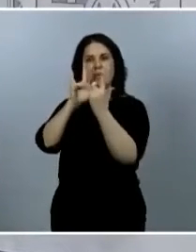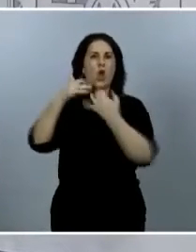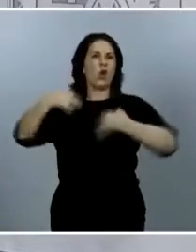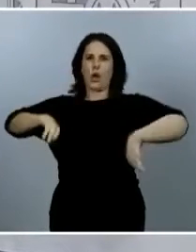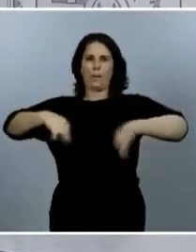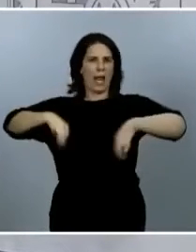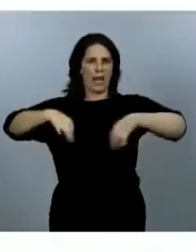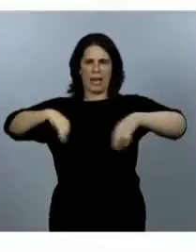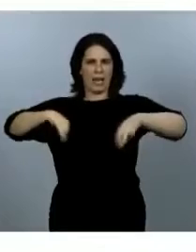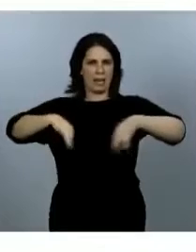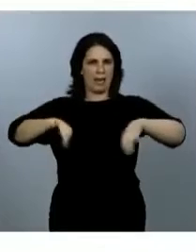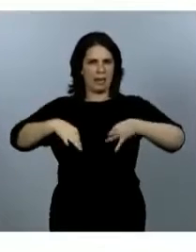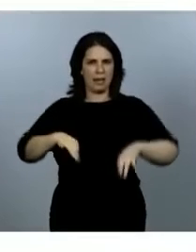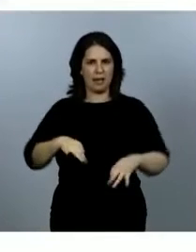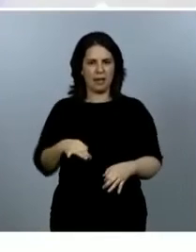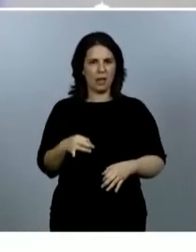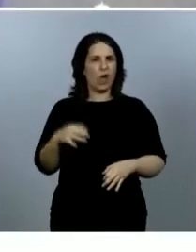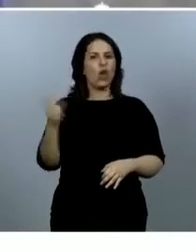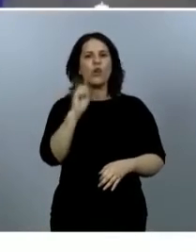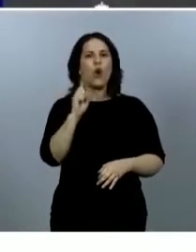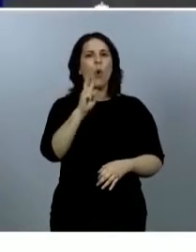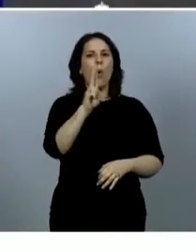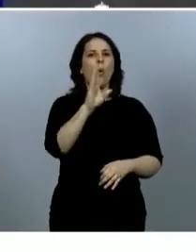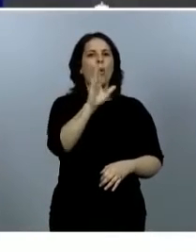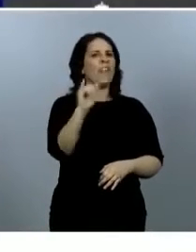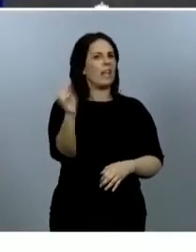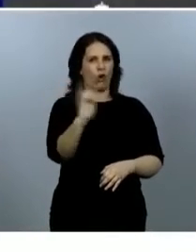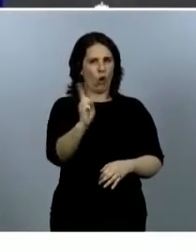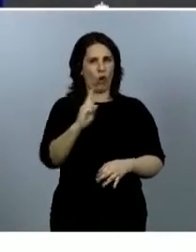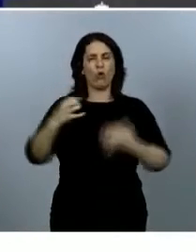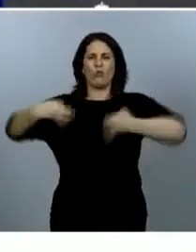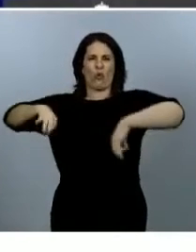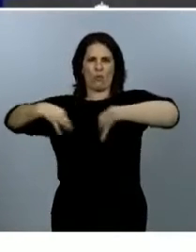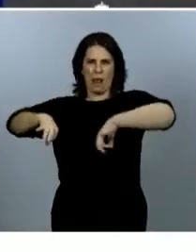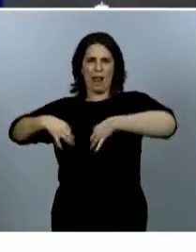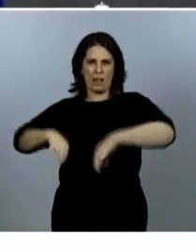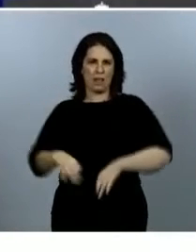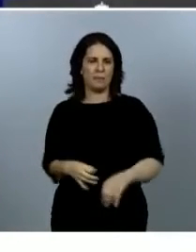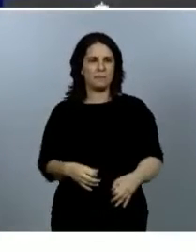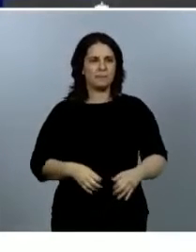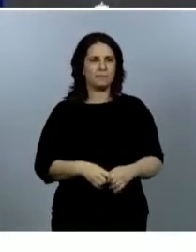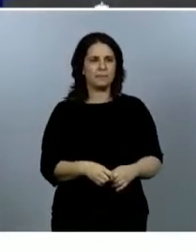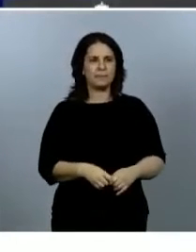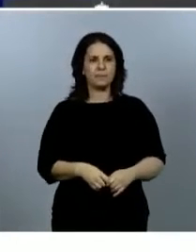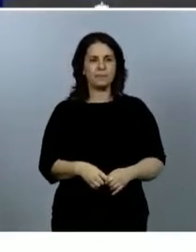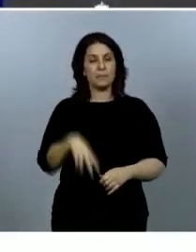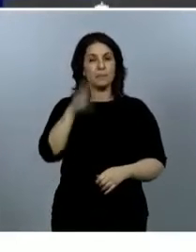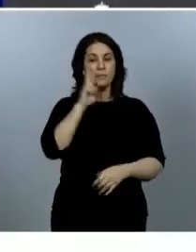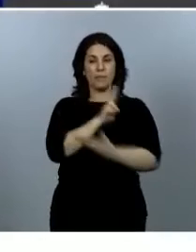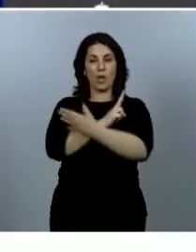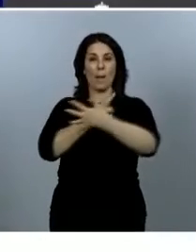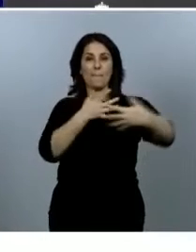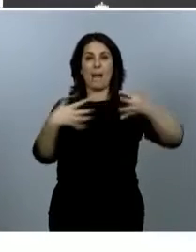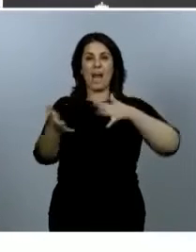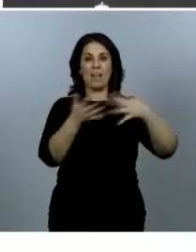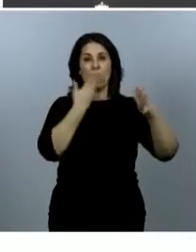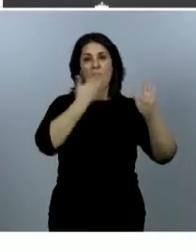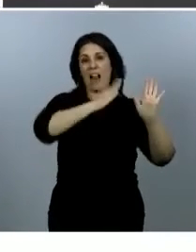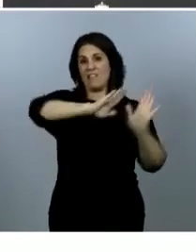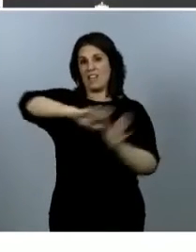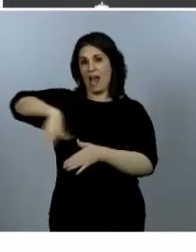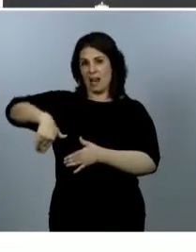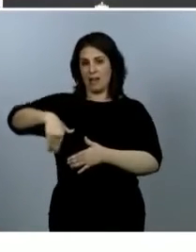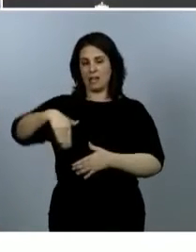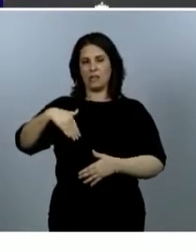camas no de cuidados críticos. Si están viendo, a final del mes de marzo, cuando más hospitalizaciones había,